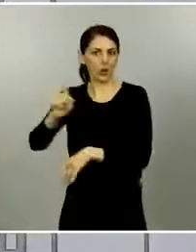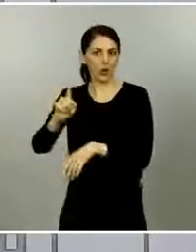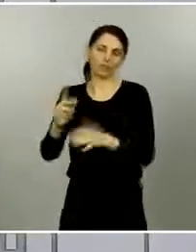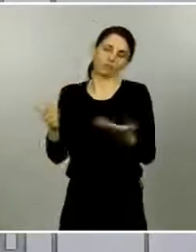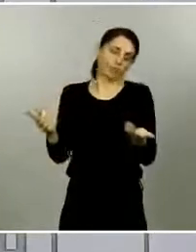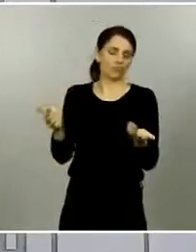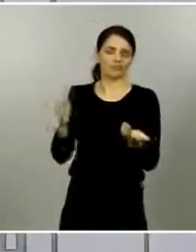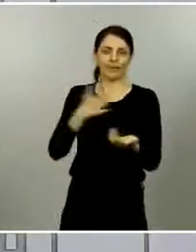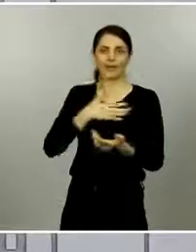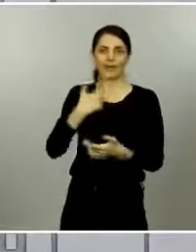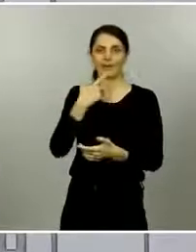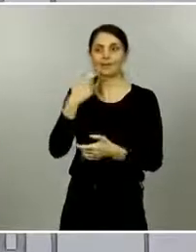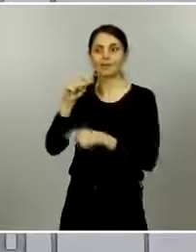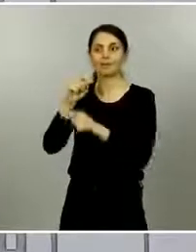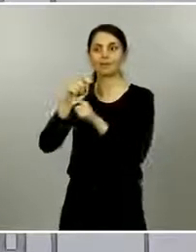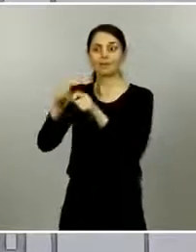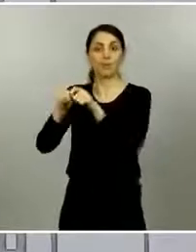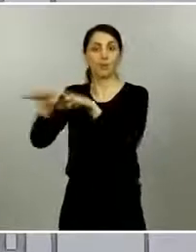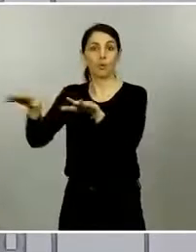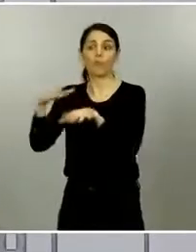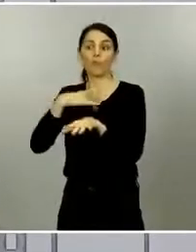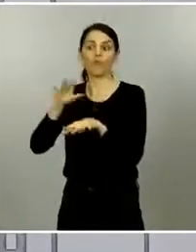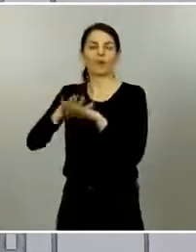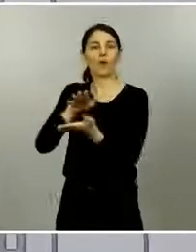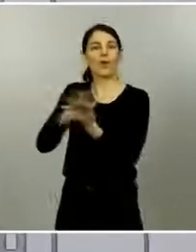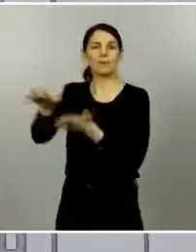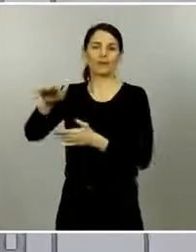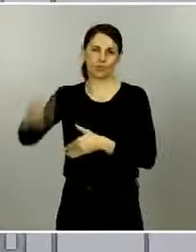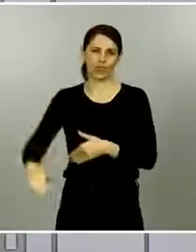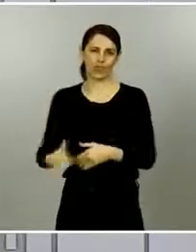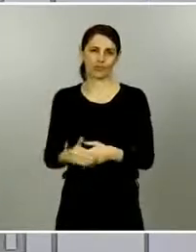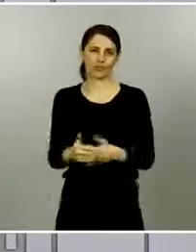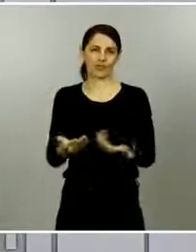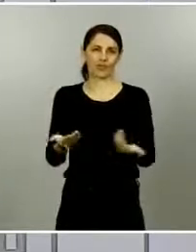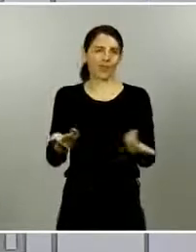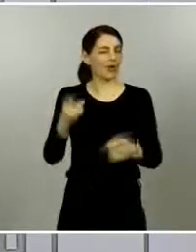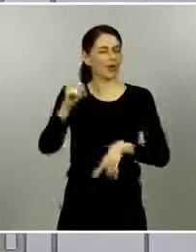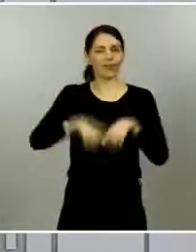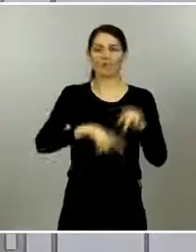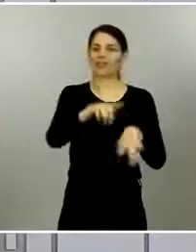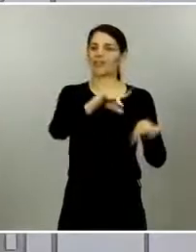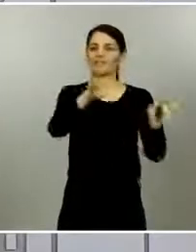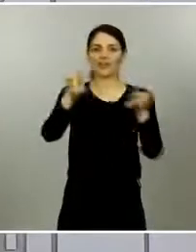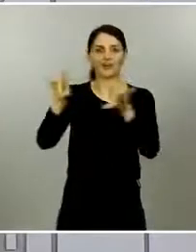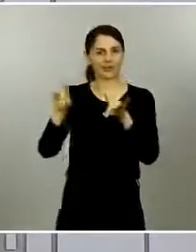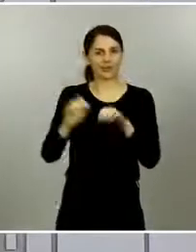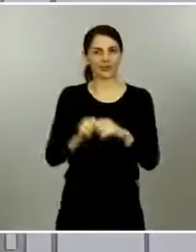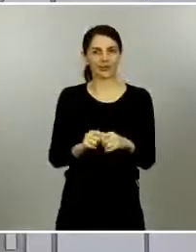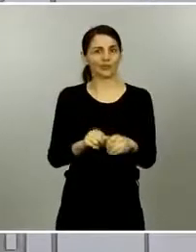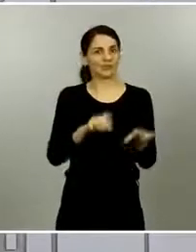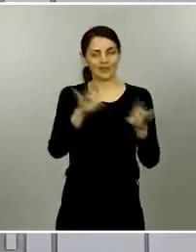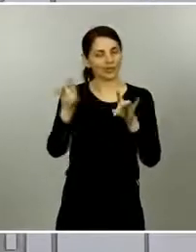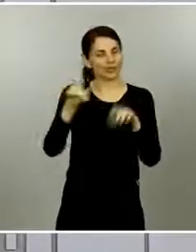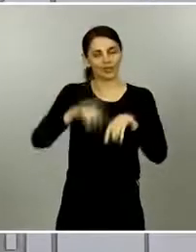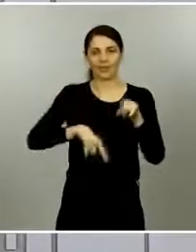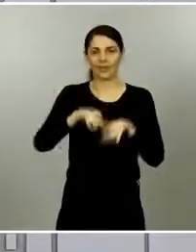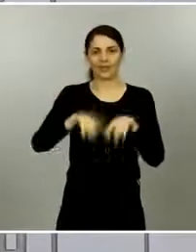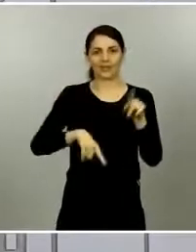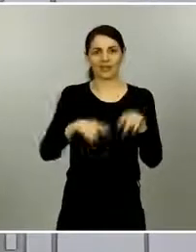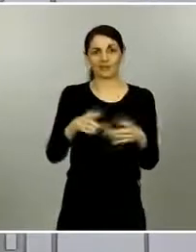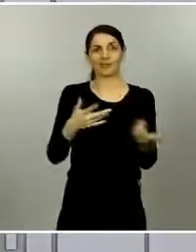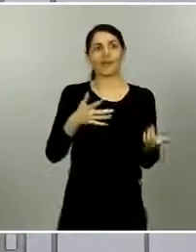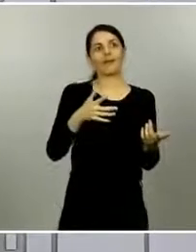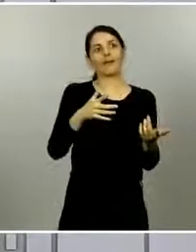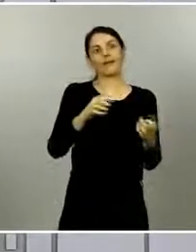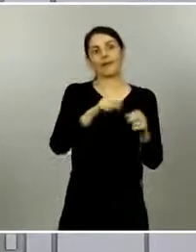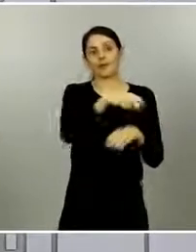algo menor pero eso serían territorios muy muy pequeños yo no podemos plantear que estos resultados en ninguna de las provincias ni en ninguna